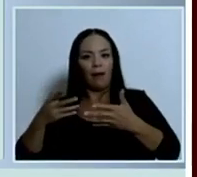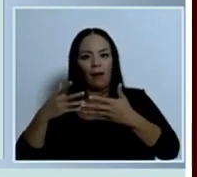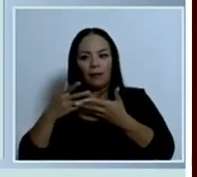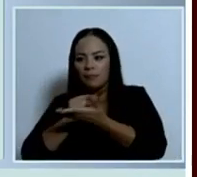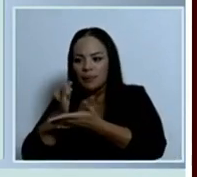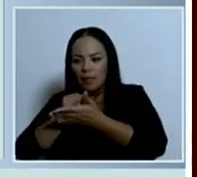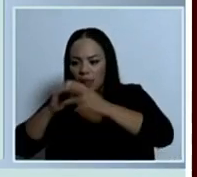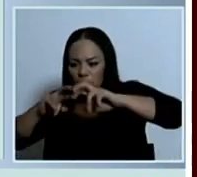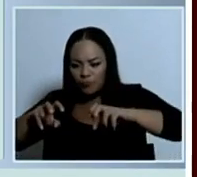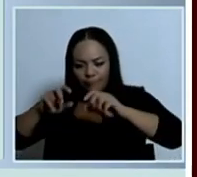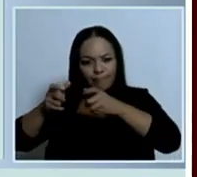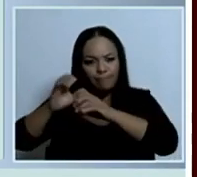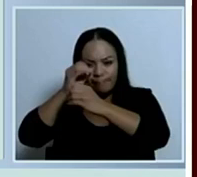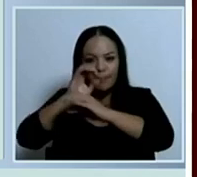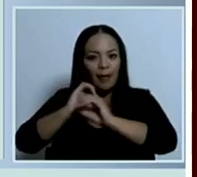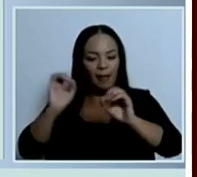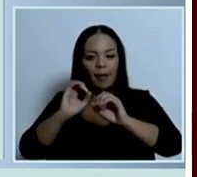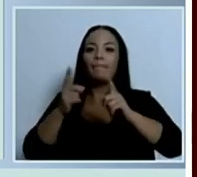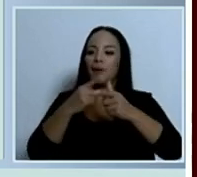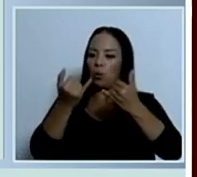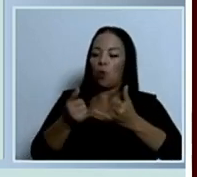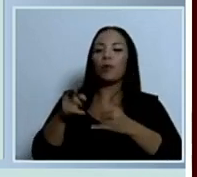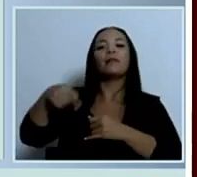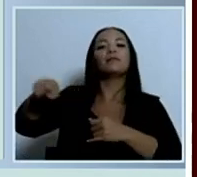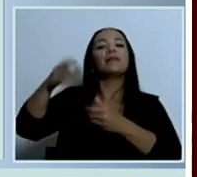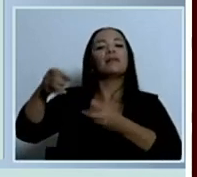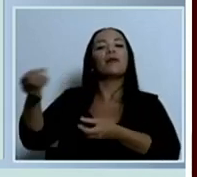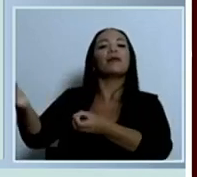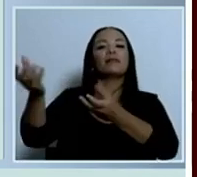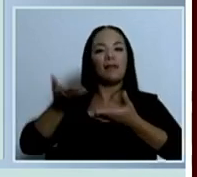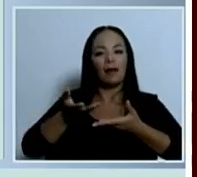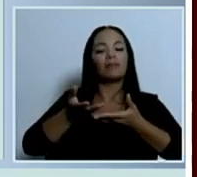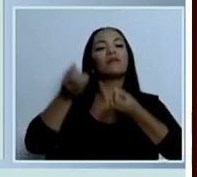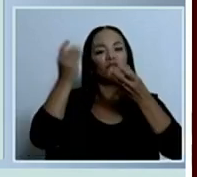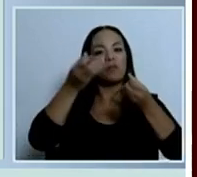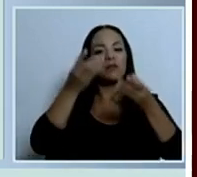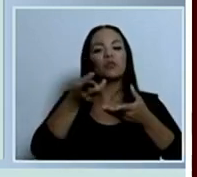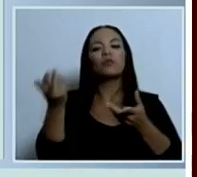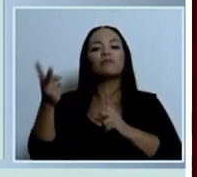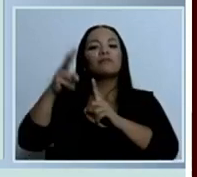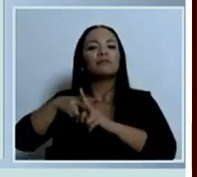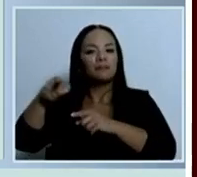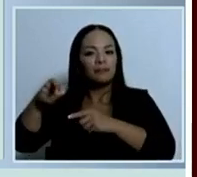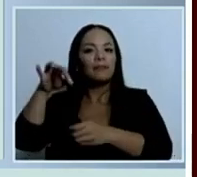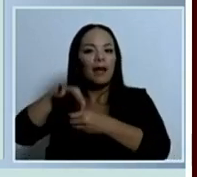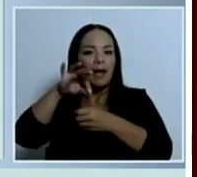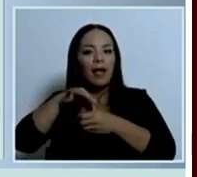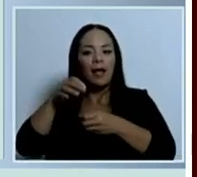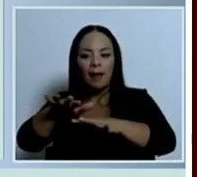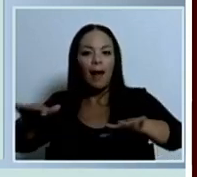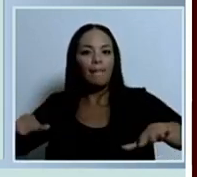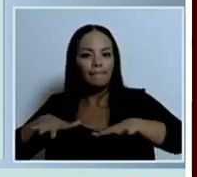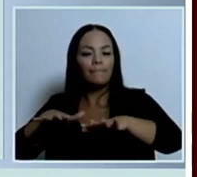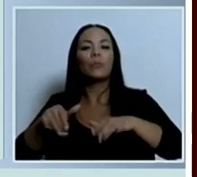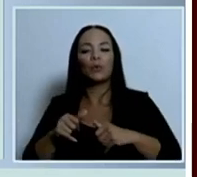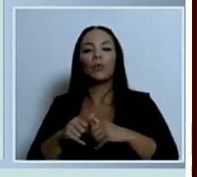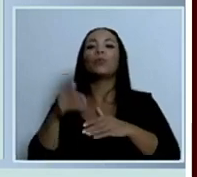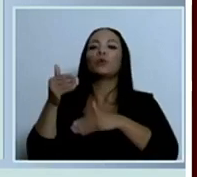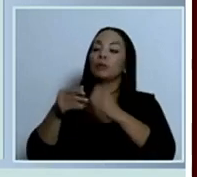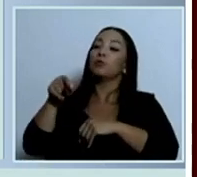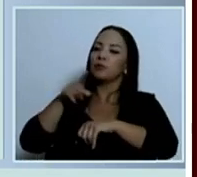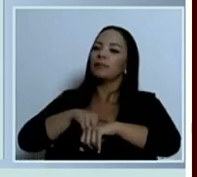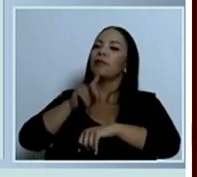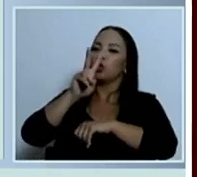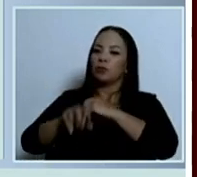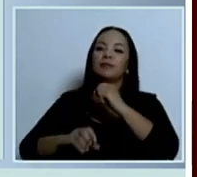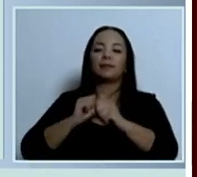donde tengan que suministrar información necesaria para saber qué es lo que se está aplicando en el campo. Este es un proceso que va a tardar dos años y que